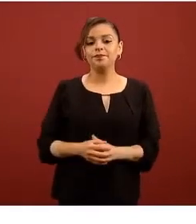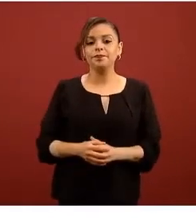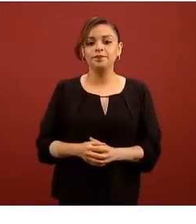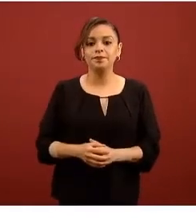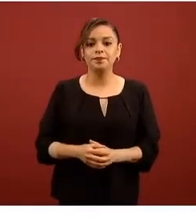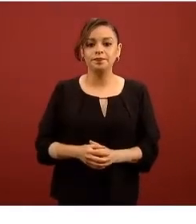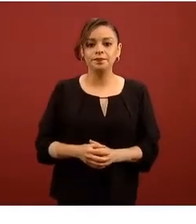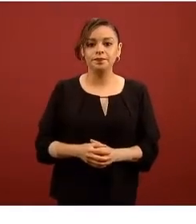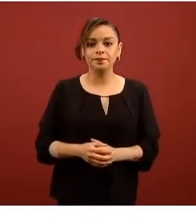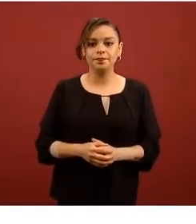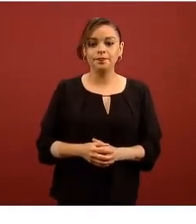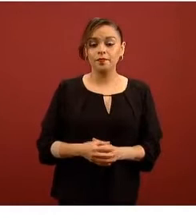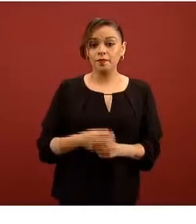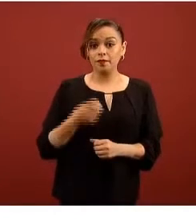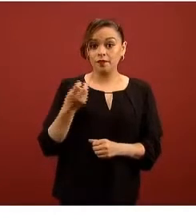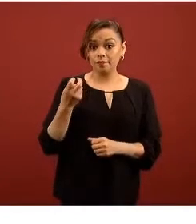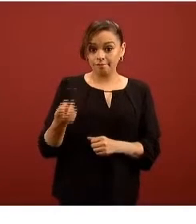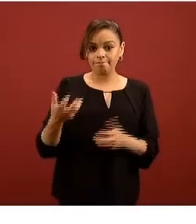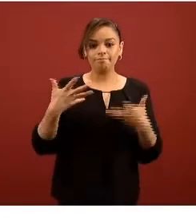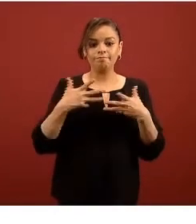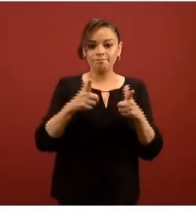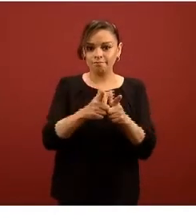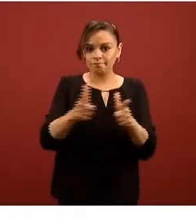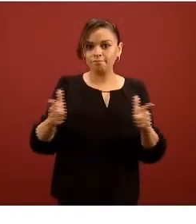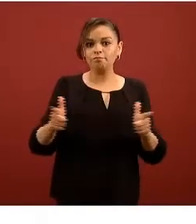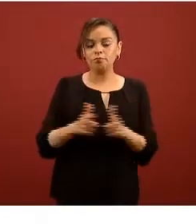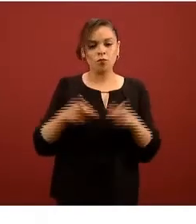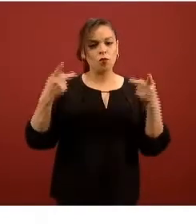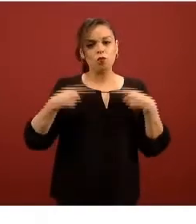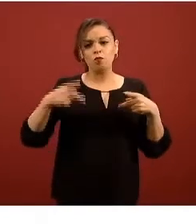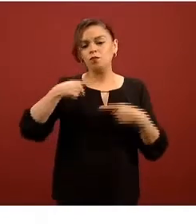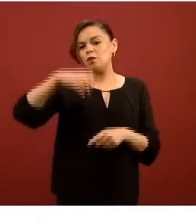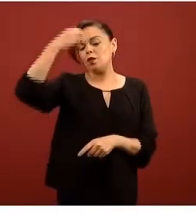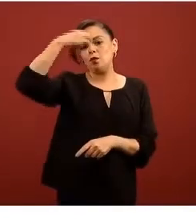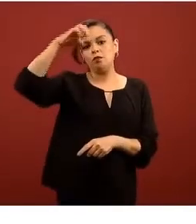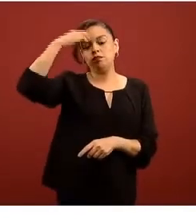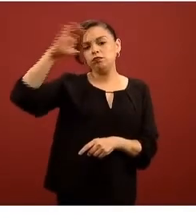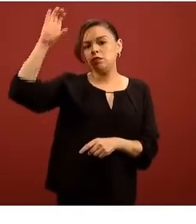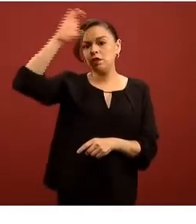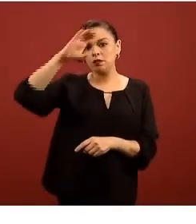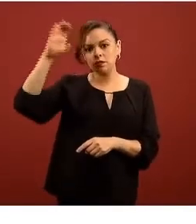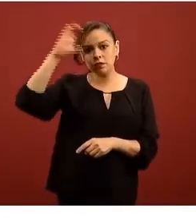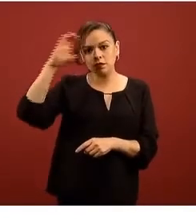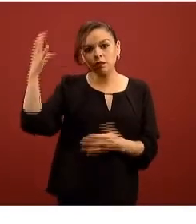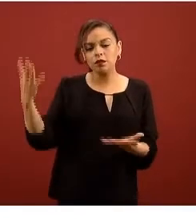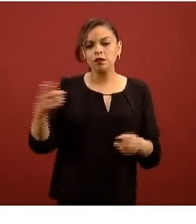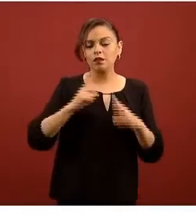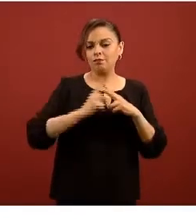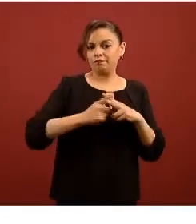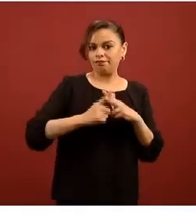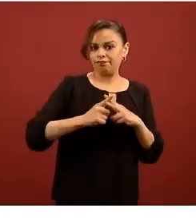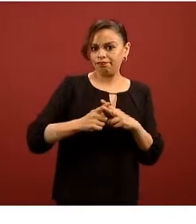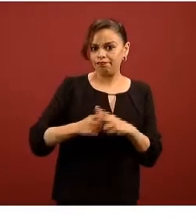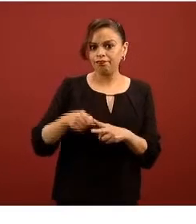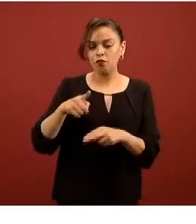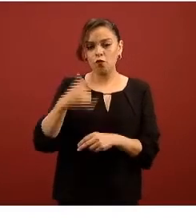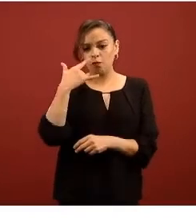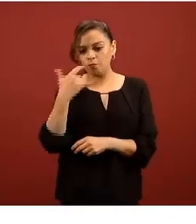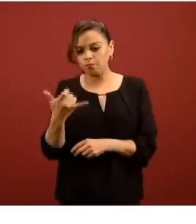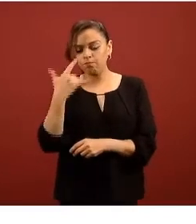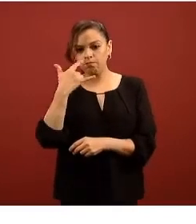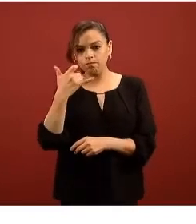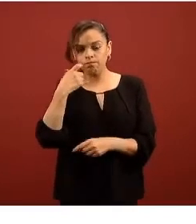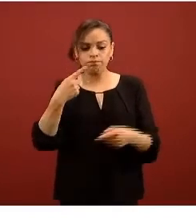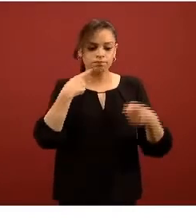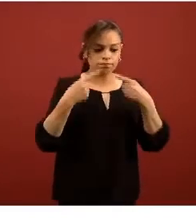articulamos un grupo grande de científicos de datos de matemáticos que han estado trabajando de